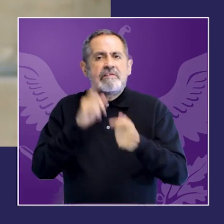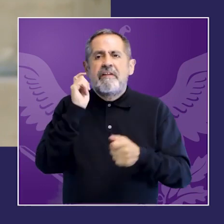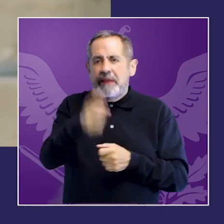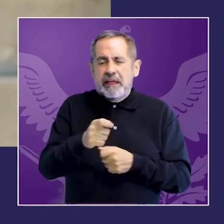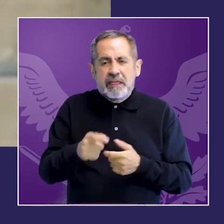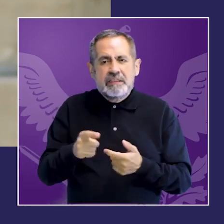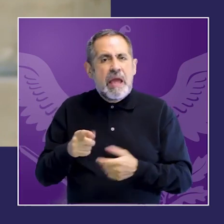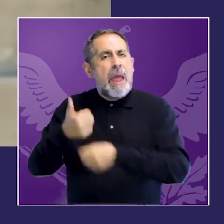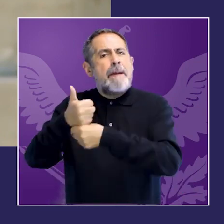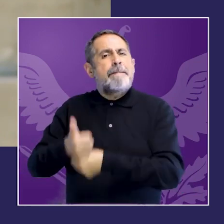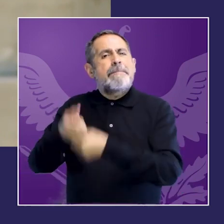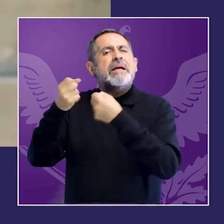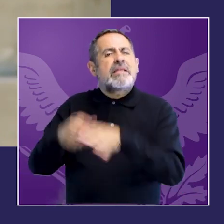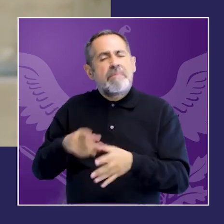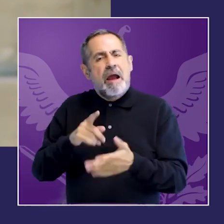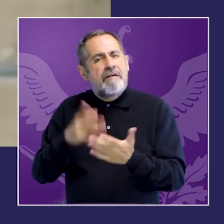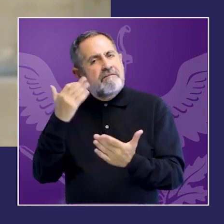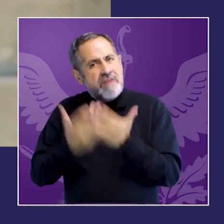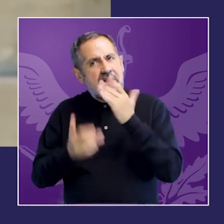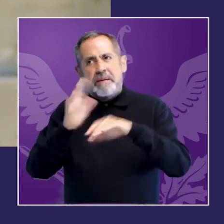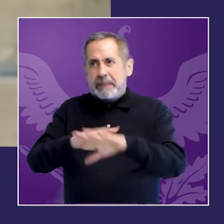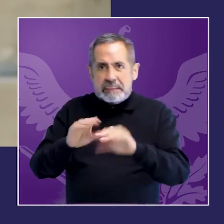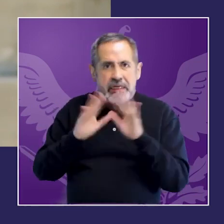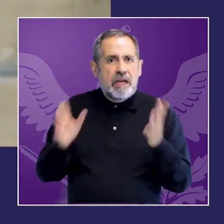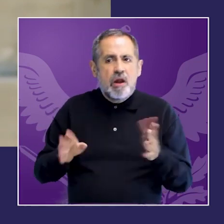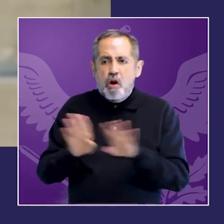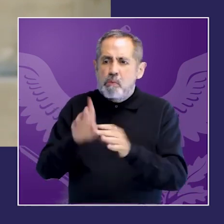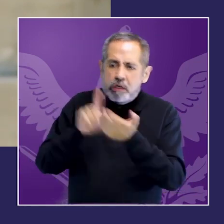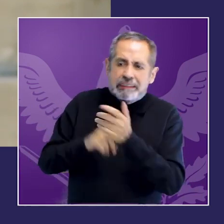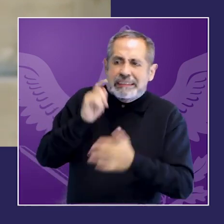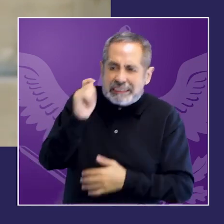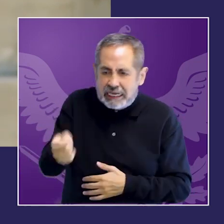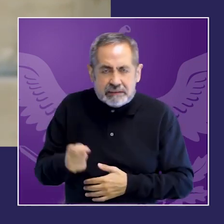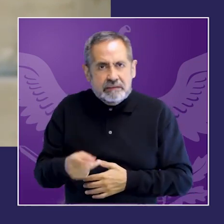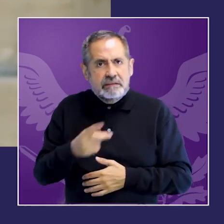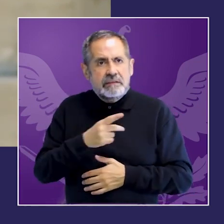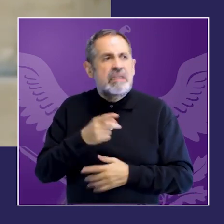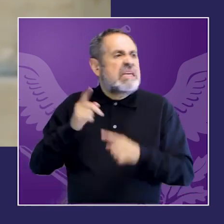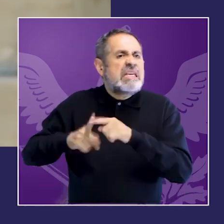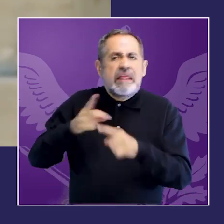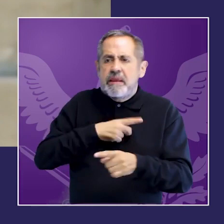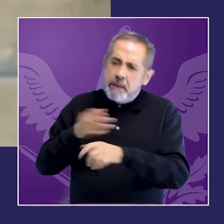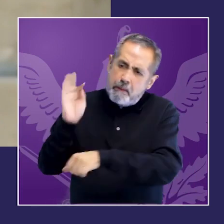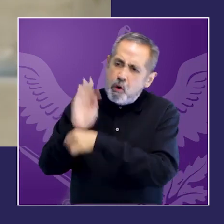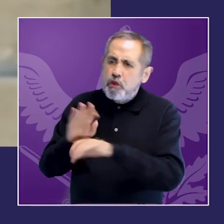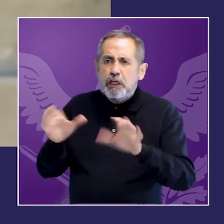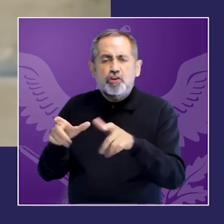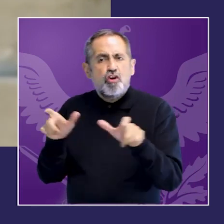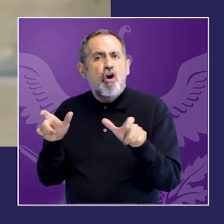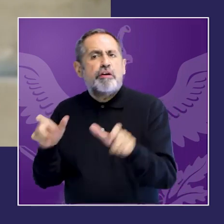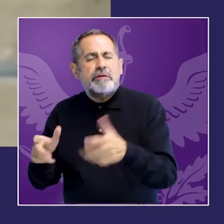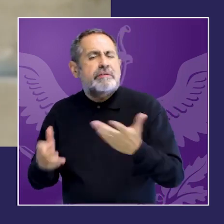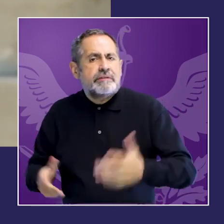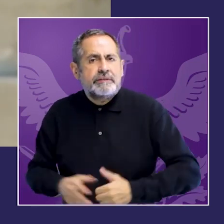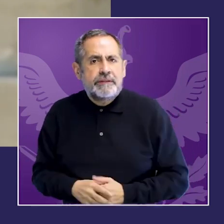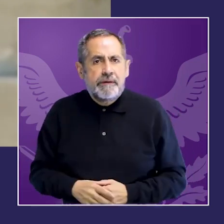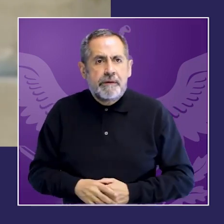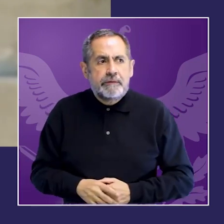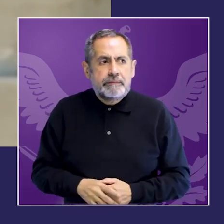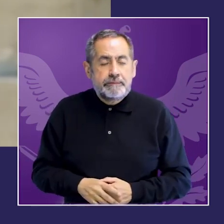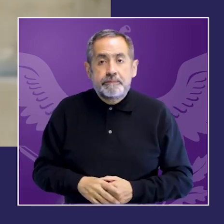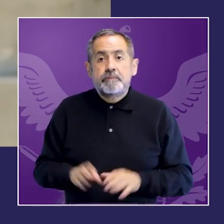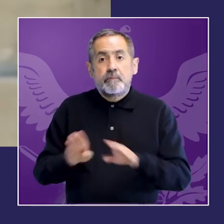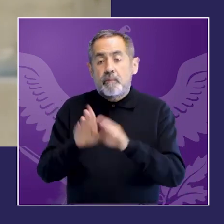interseccionalidad en torno a las violencias agravadas por odio de género hacia el colectivo travesti trans y considerando la situación de